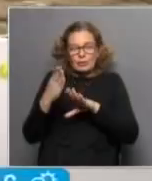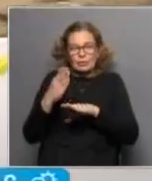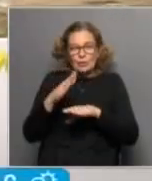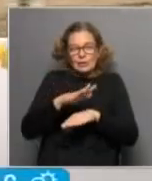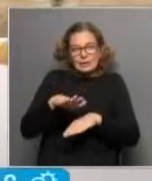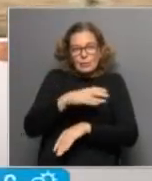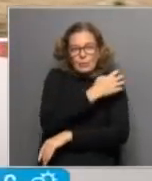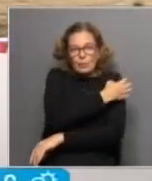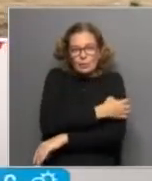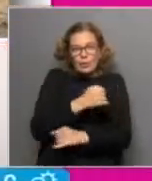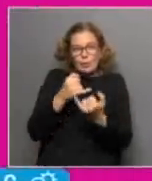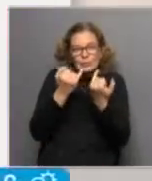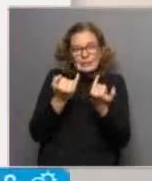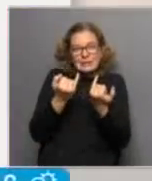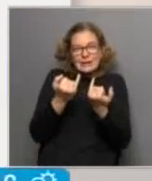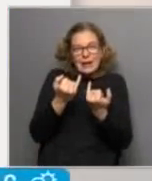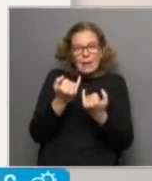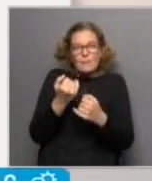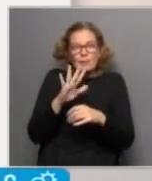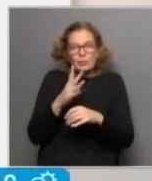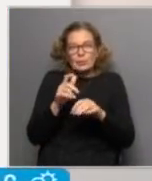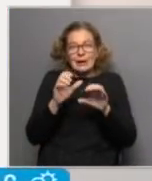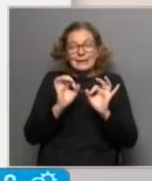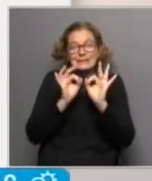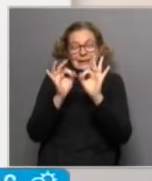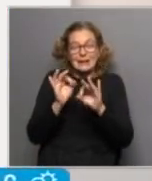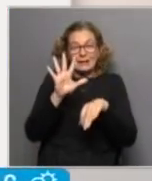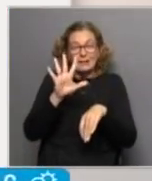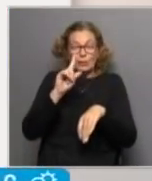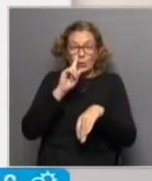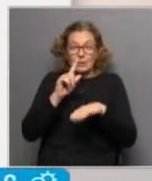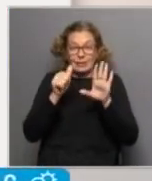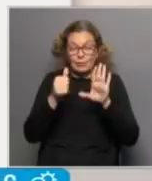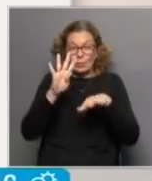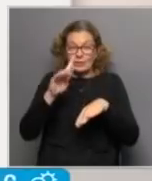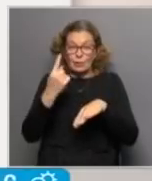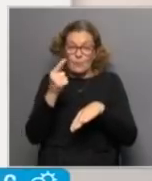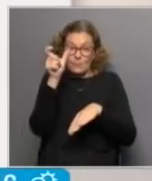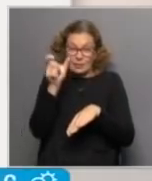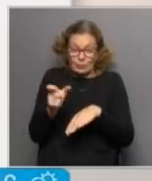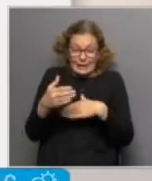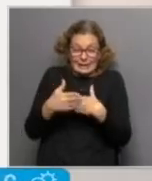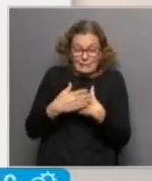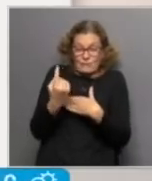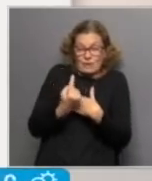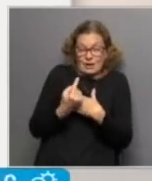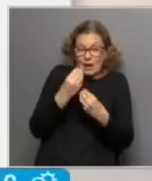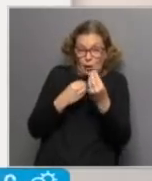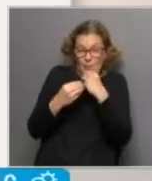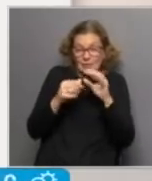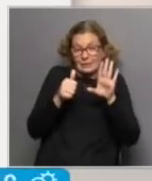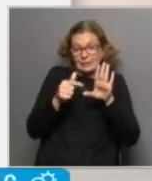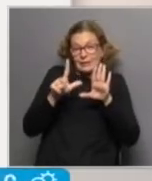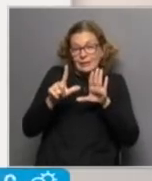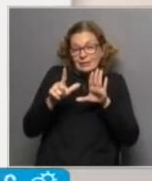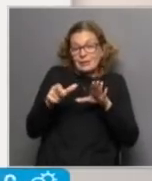En un día promedio, las ollas y merenderos alcanzan a 5.641 uruguayos que se acercan allí y el 67%